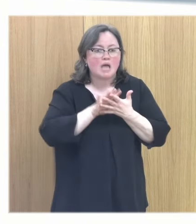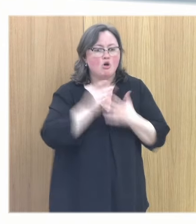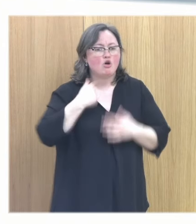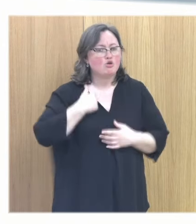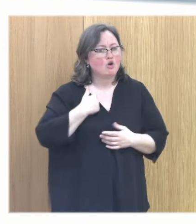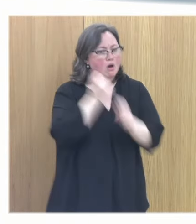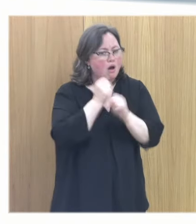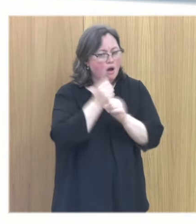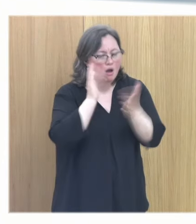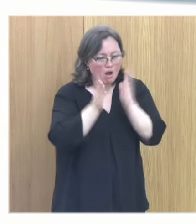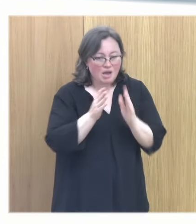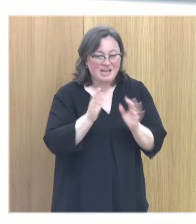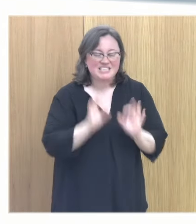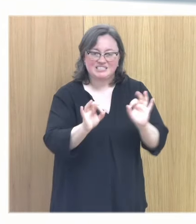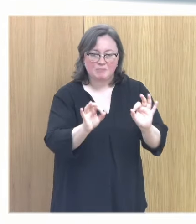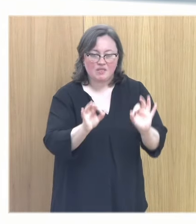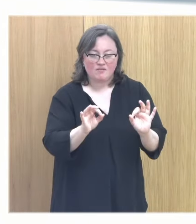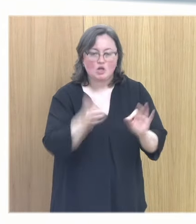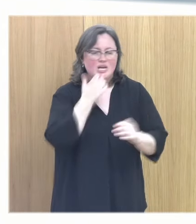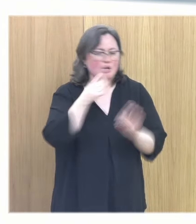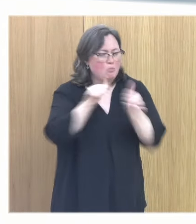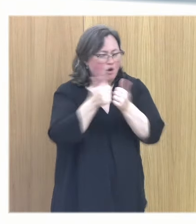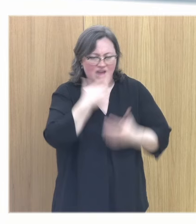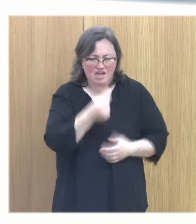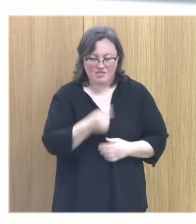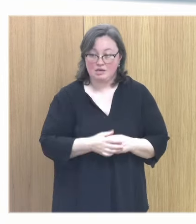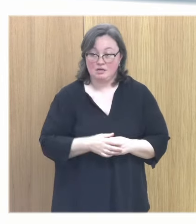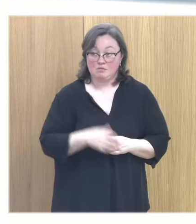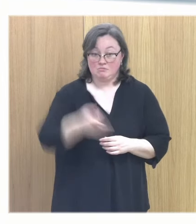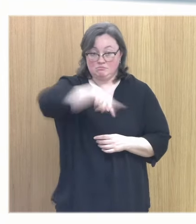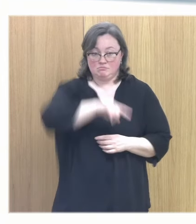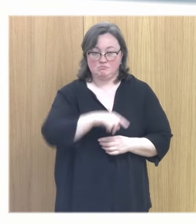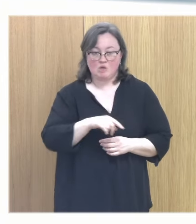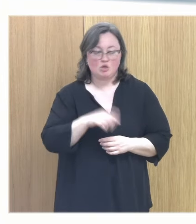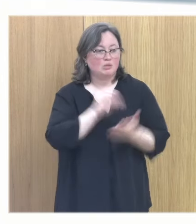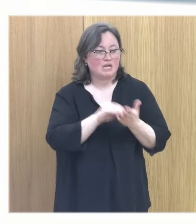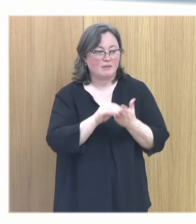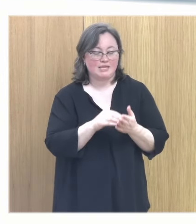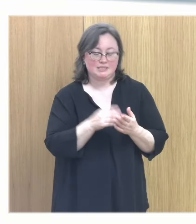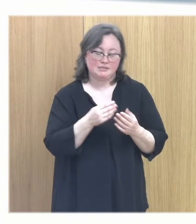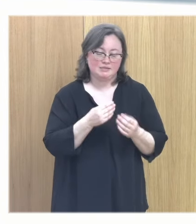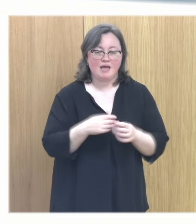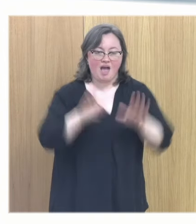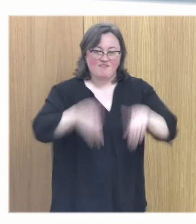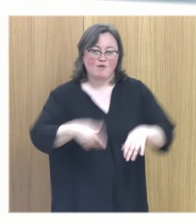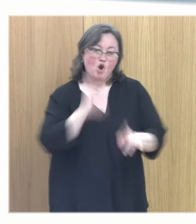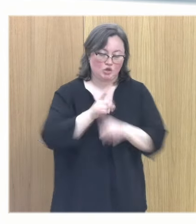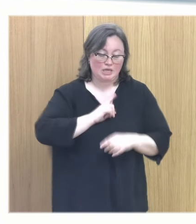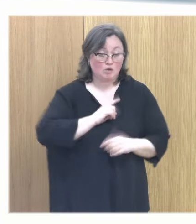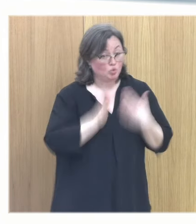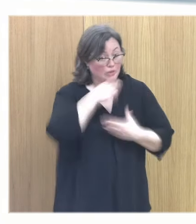trabajar de una manera específica y voy a poner un ejemplo con el que también me gano a veces muchos amigos y enemigos que es yo en